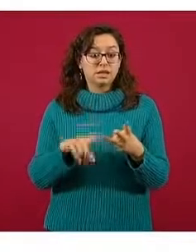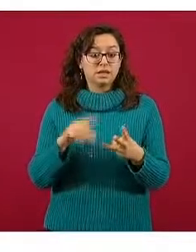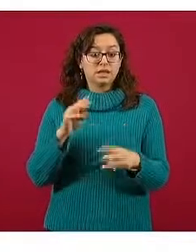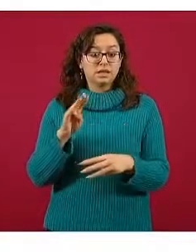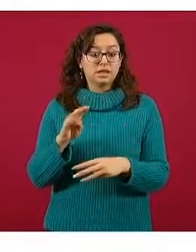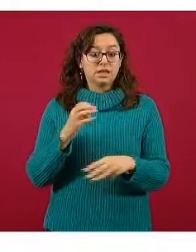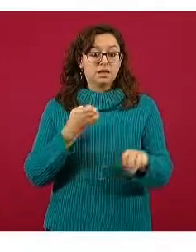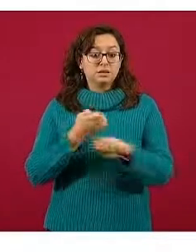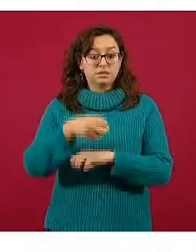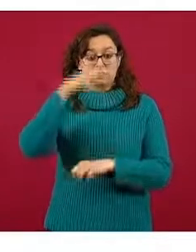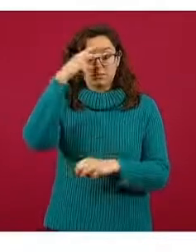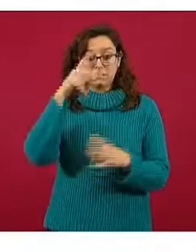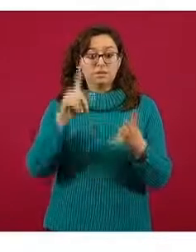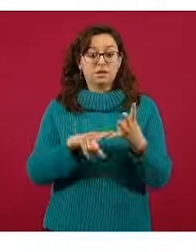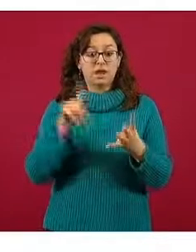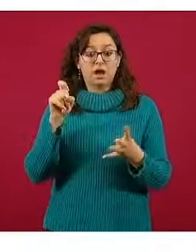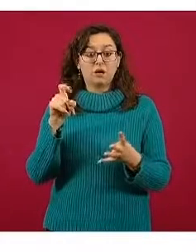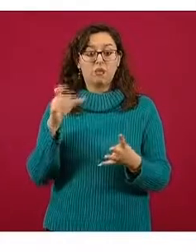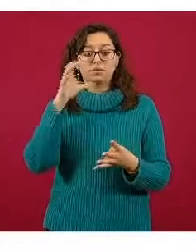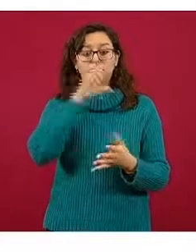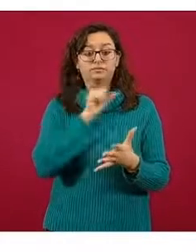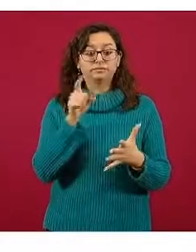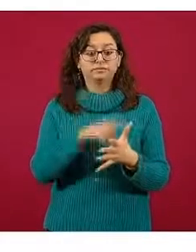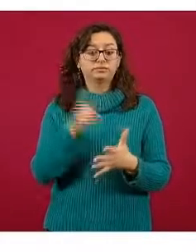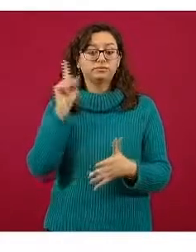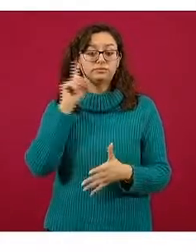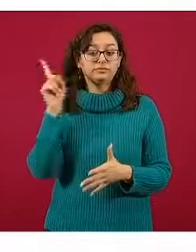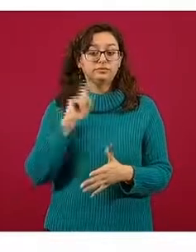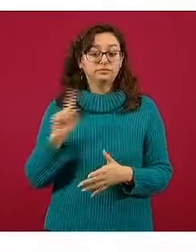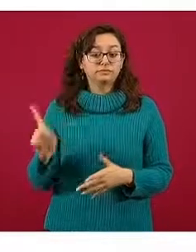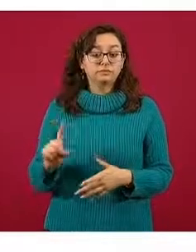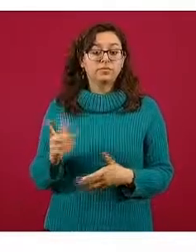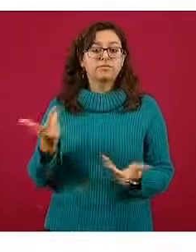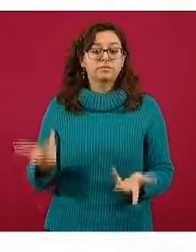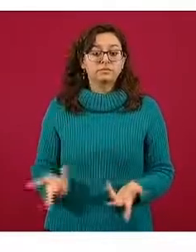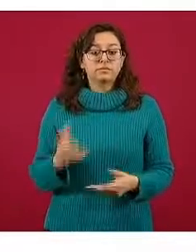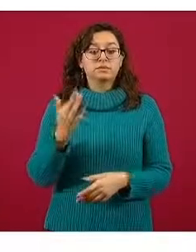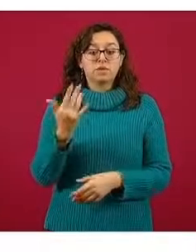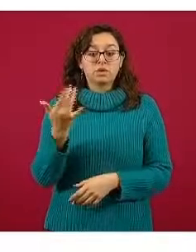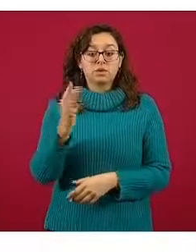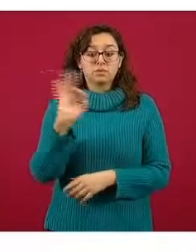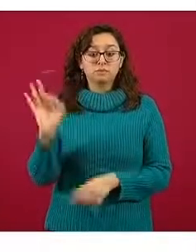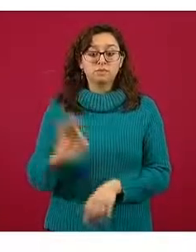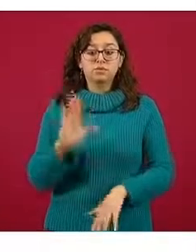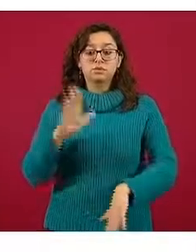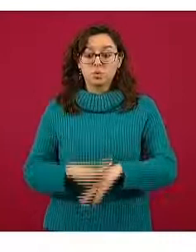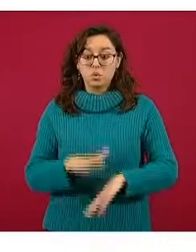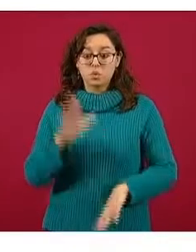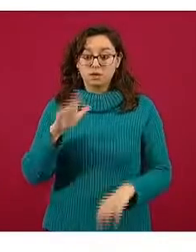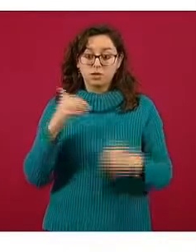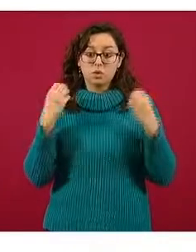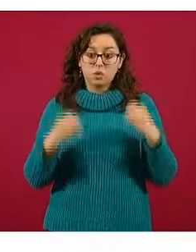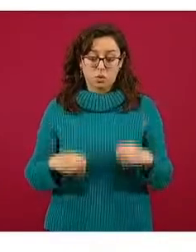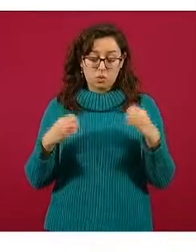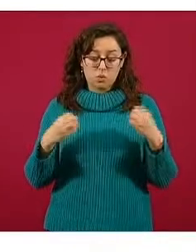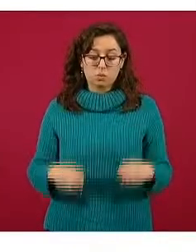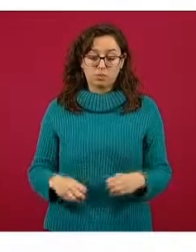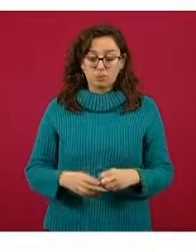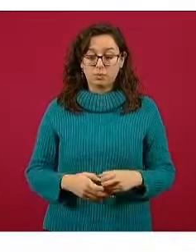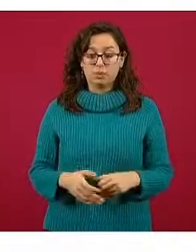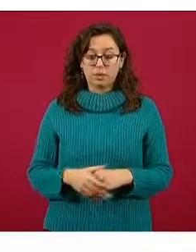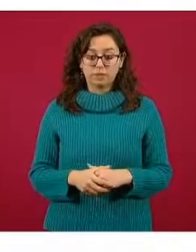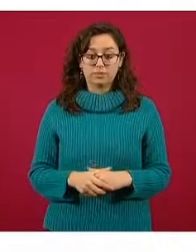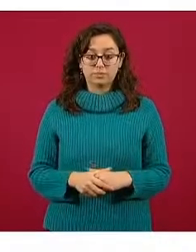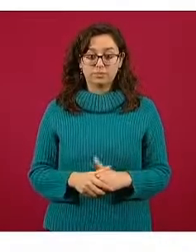Aguas Calientes y Zacatecas con 50 por ciento o más de ocupación de camas para cuidados